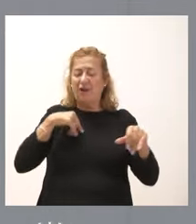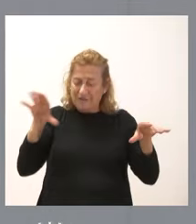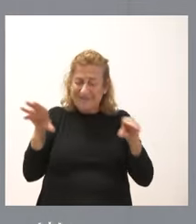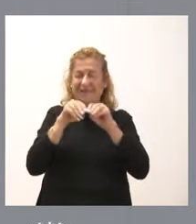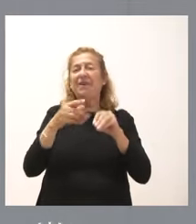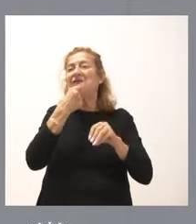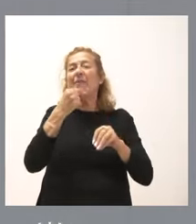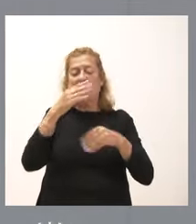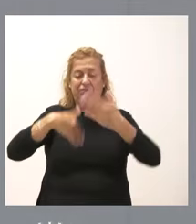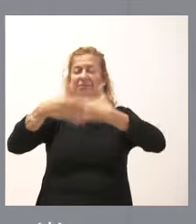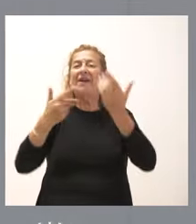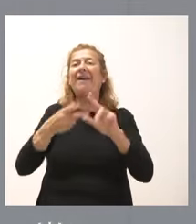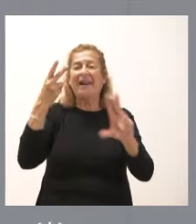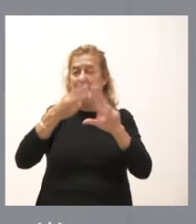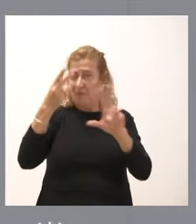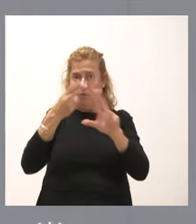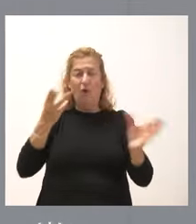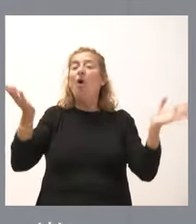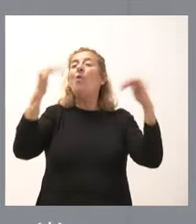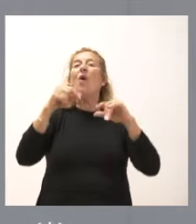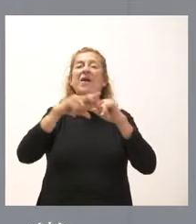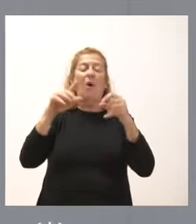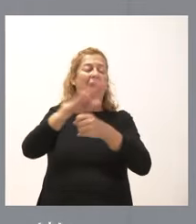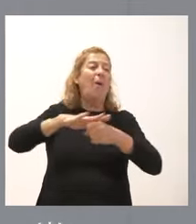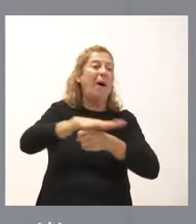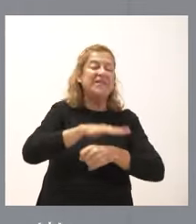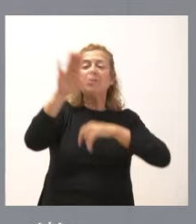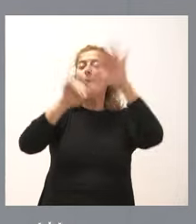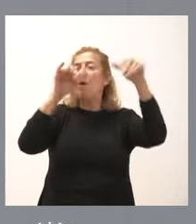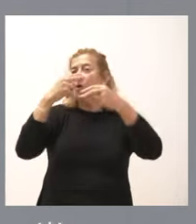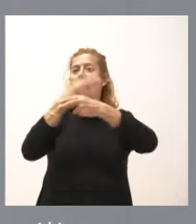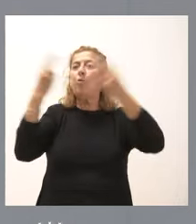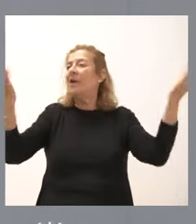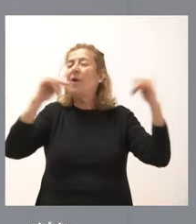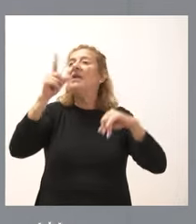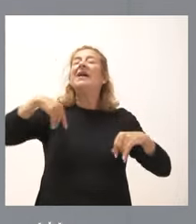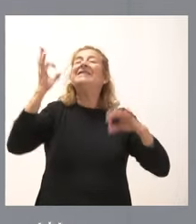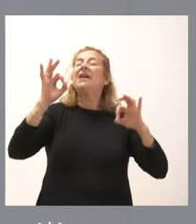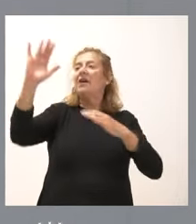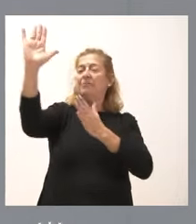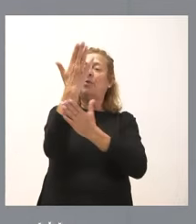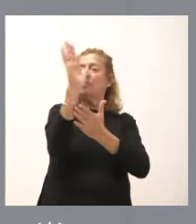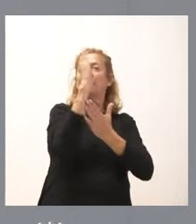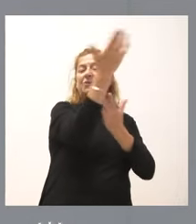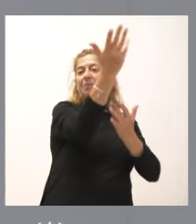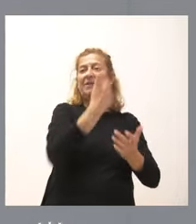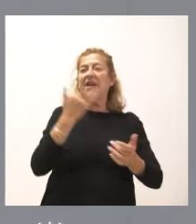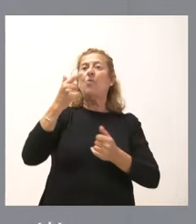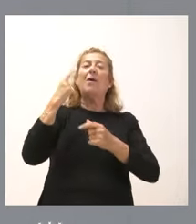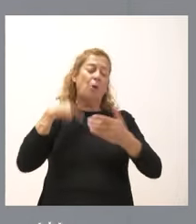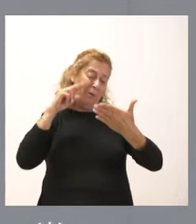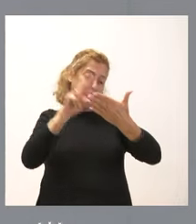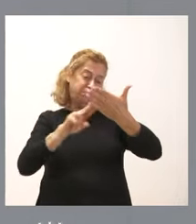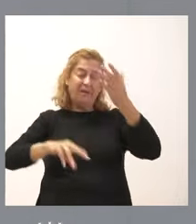procedimiento sea muy rápido. No hay unas bases, ni una convocatoria pública, ni una presentación de solicitudes, ni un examen de los datos,